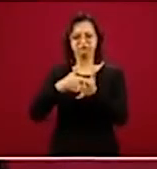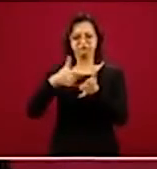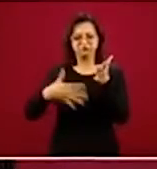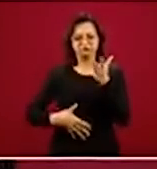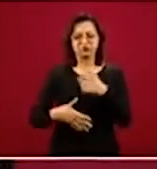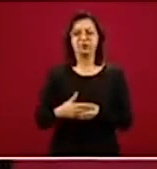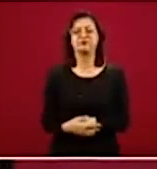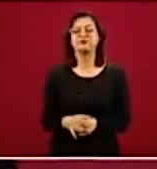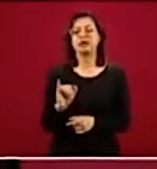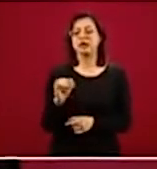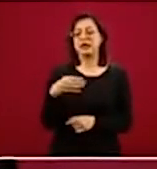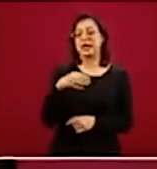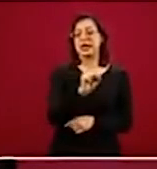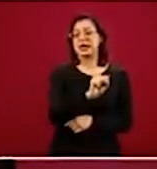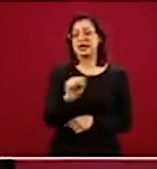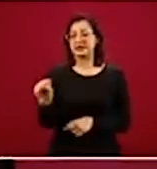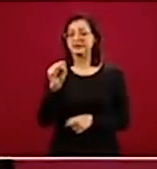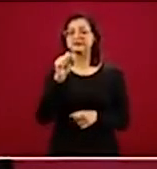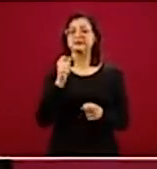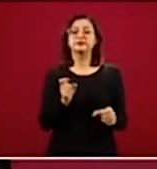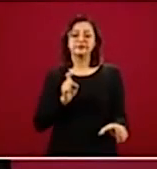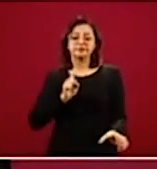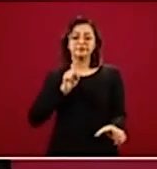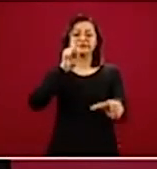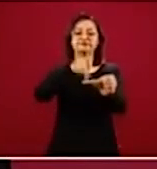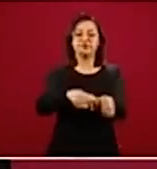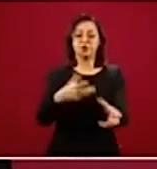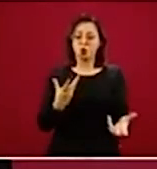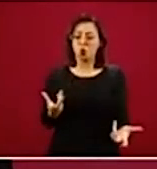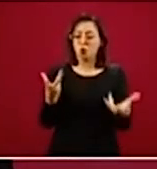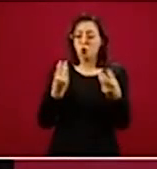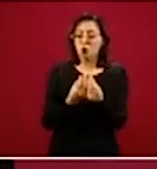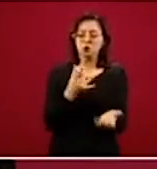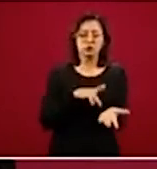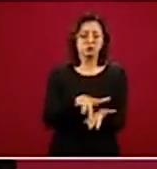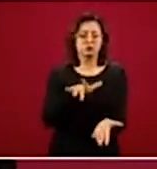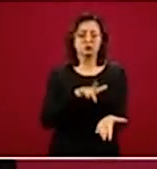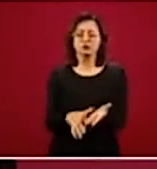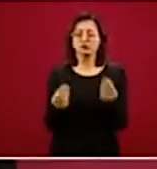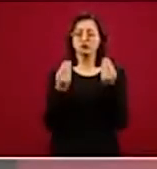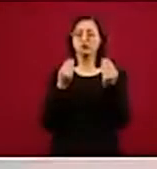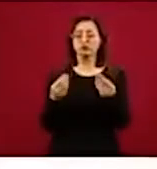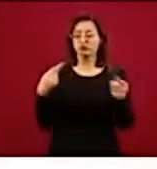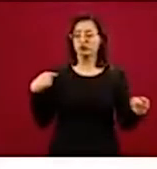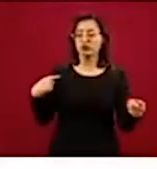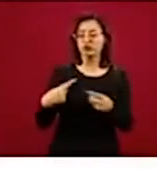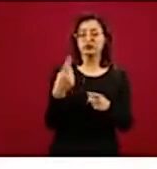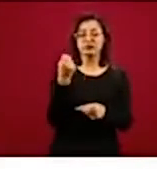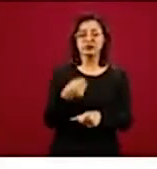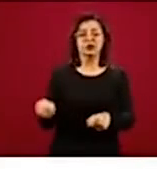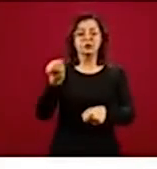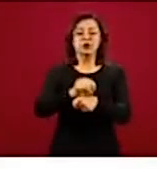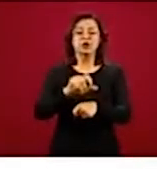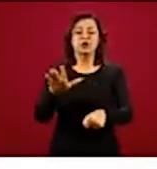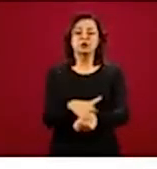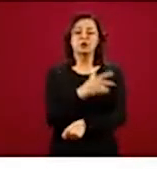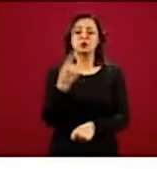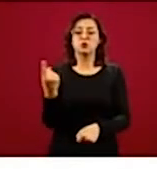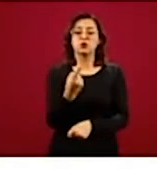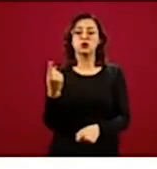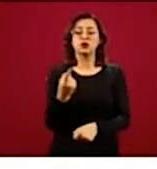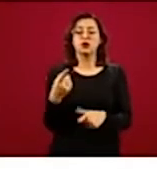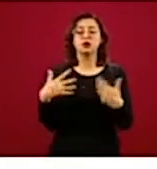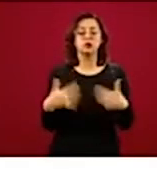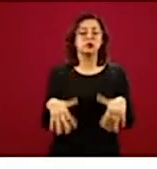se ha sumado de manera muy vigorosa y eso es lo que queremos destacar esta semana, porque esto es histórico en el Instituto Mexicano del Seguro